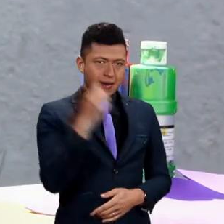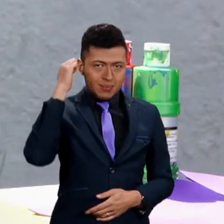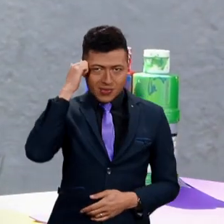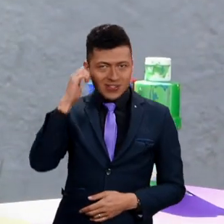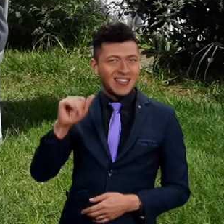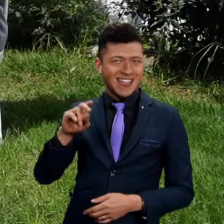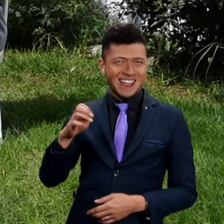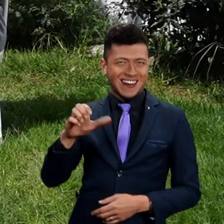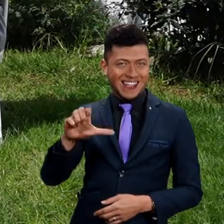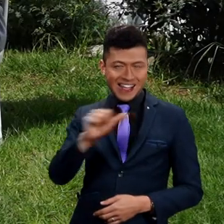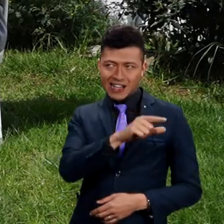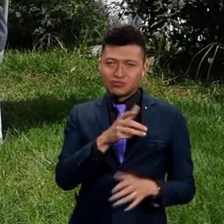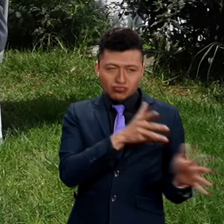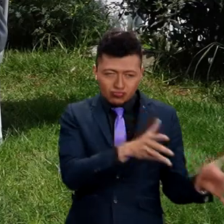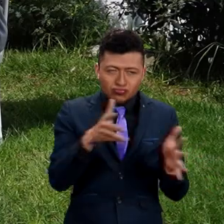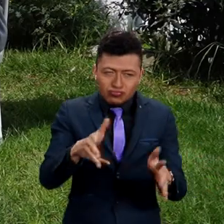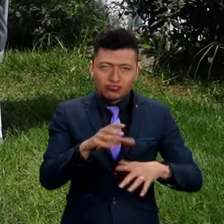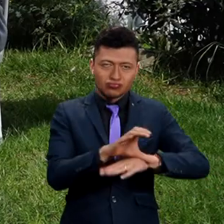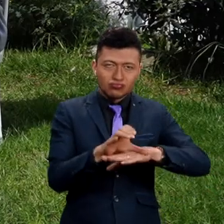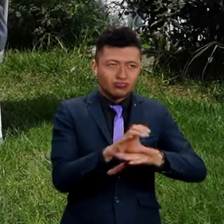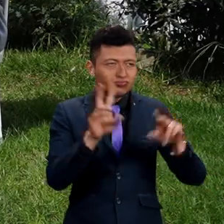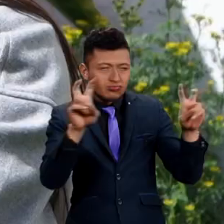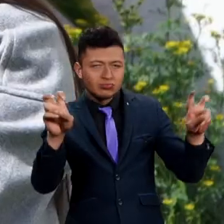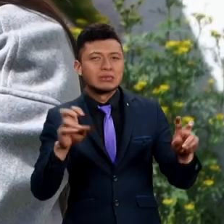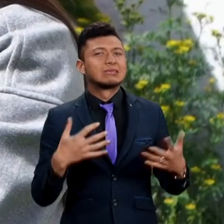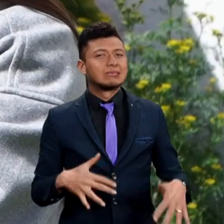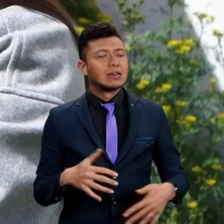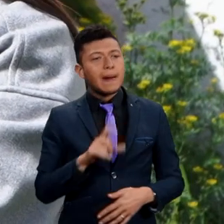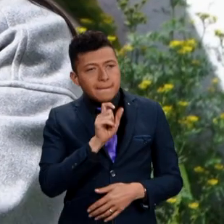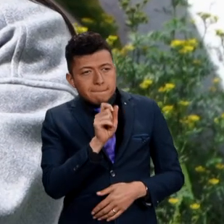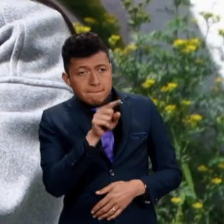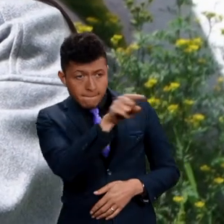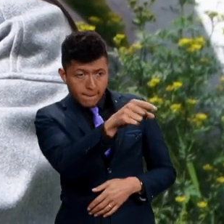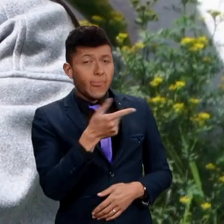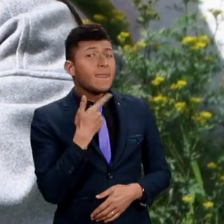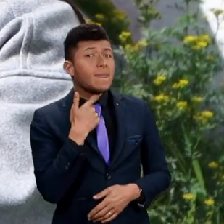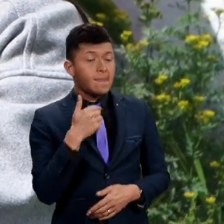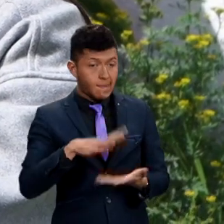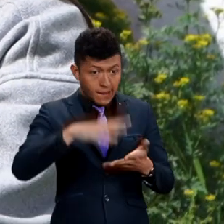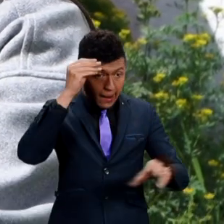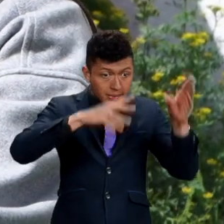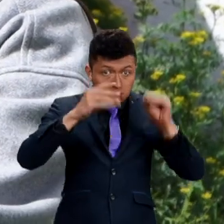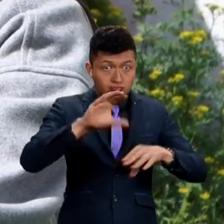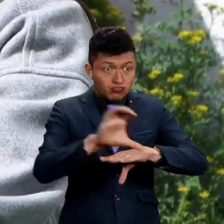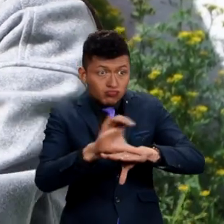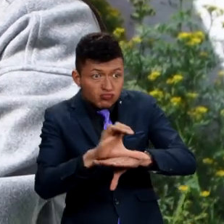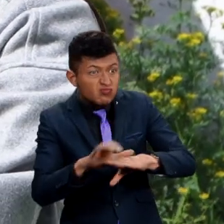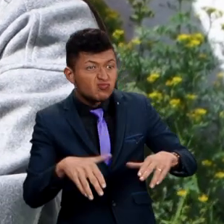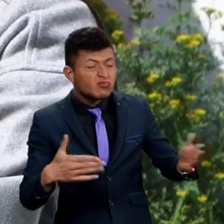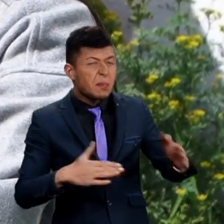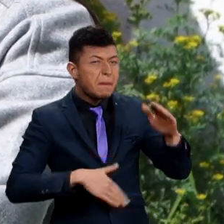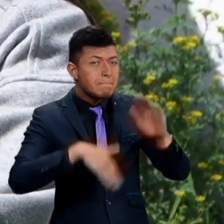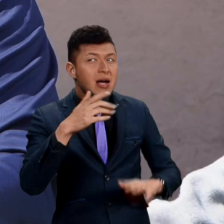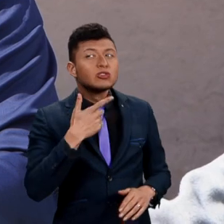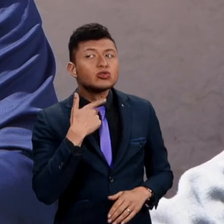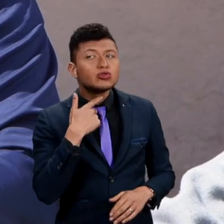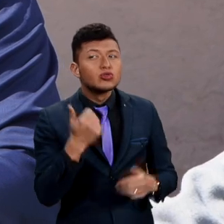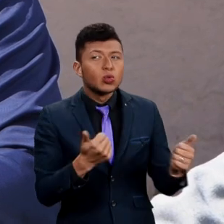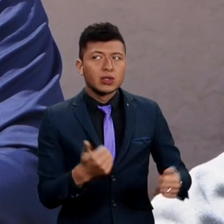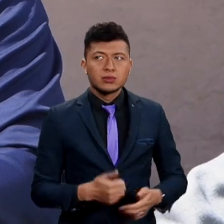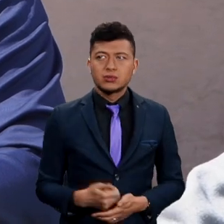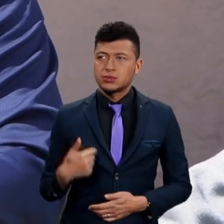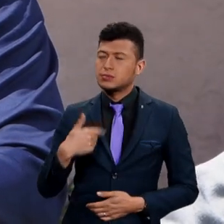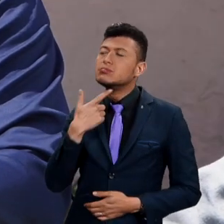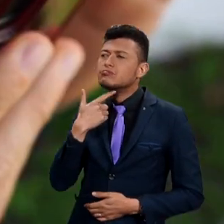a ellos a usar todo lo que tiene que ver con el computador. Alex, ¿qué es lo que más te gusta de haber aprendido a usar el computador? Me